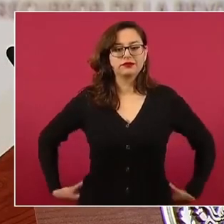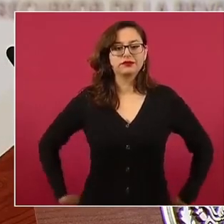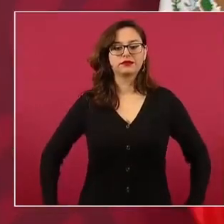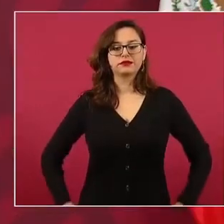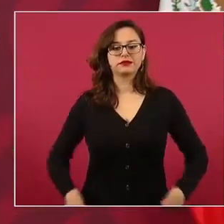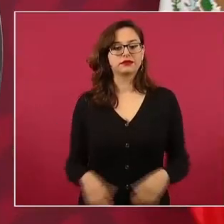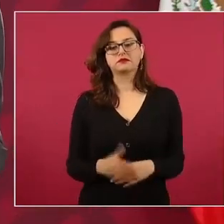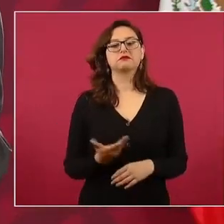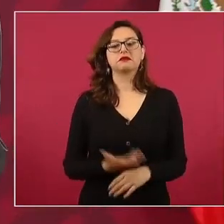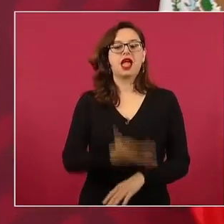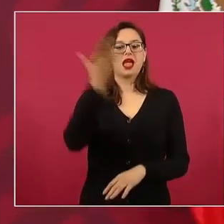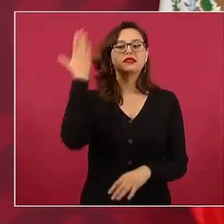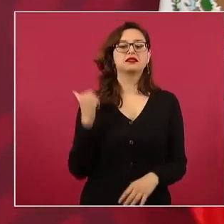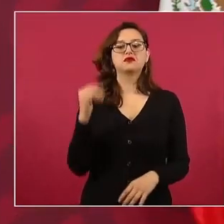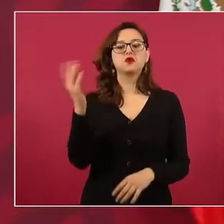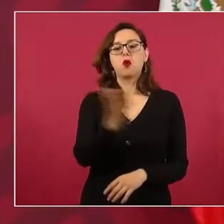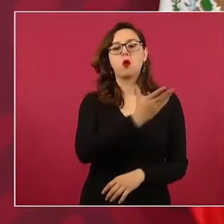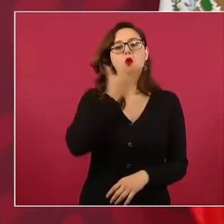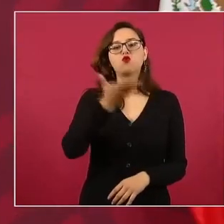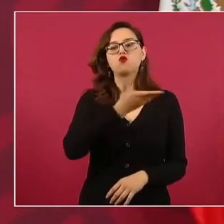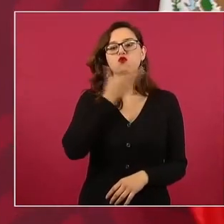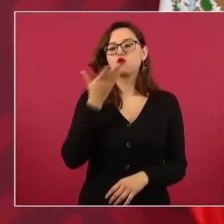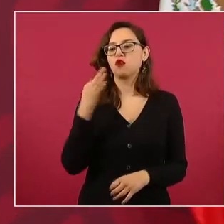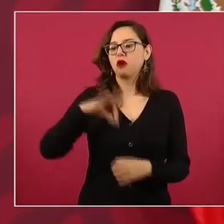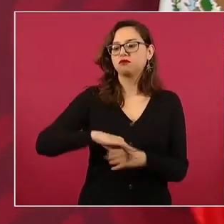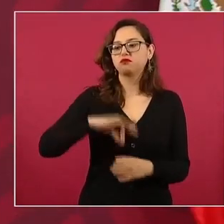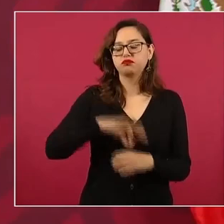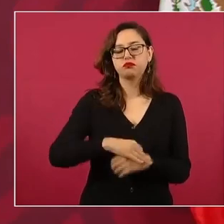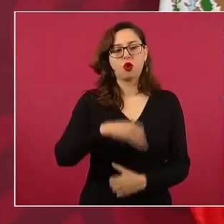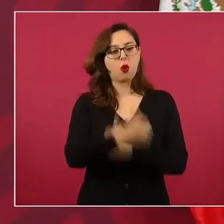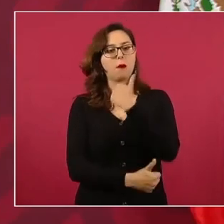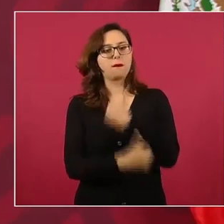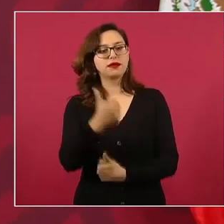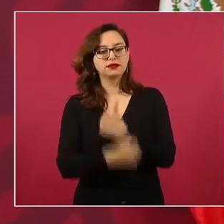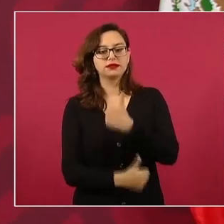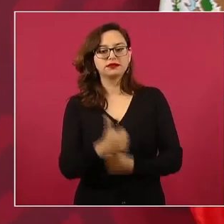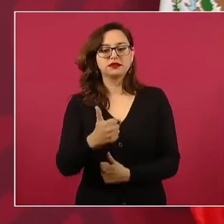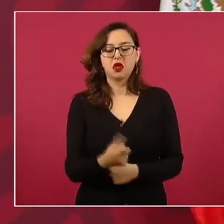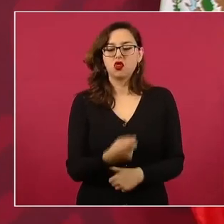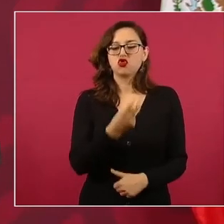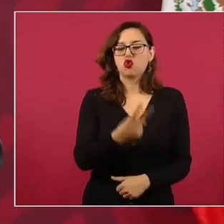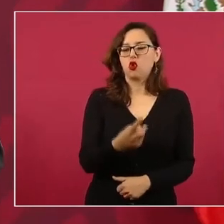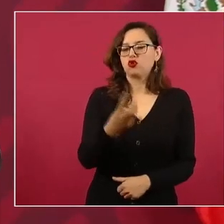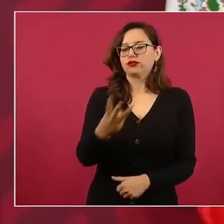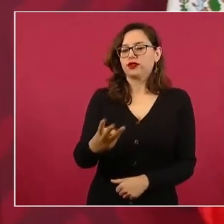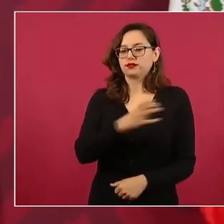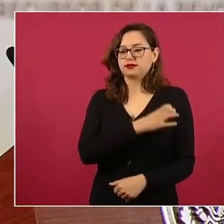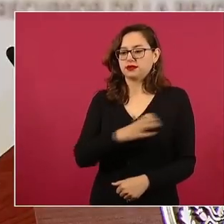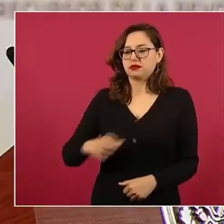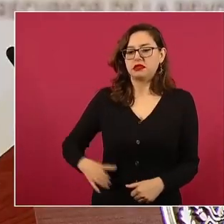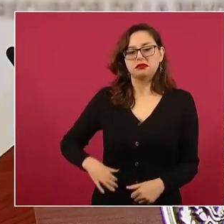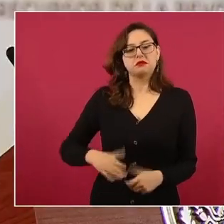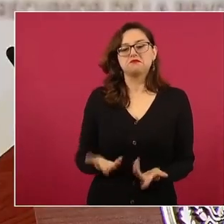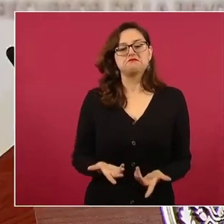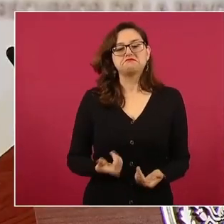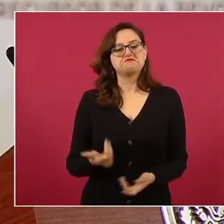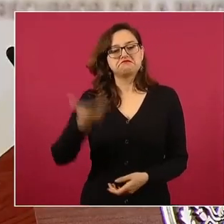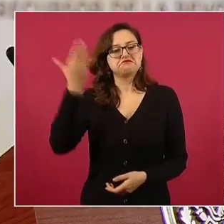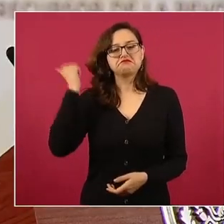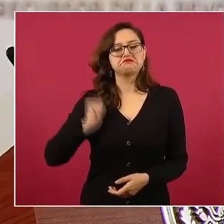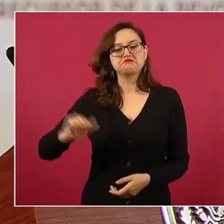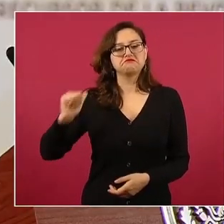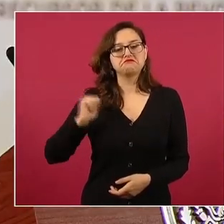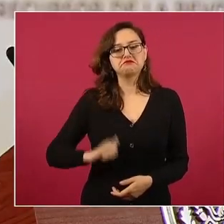esas manifestaciones